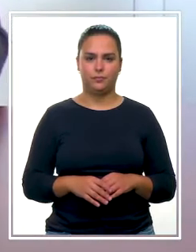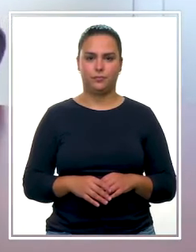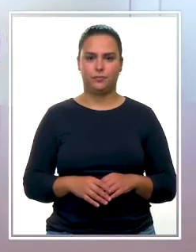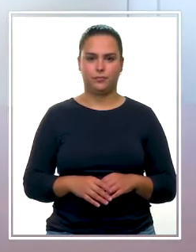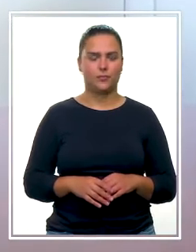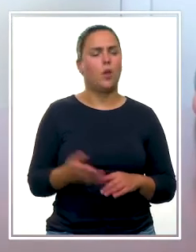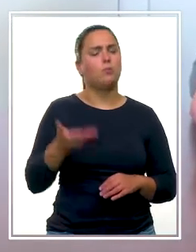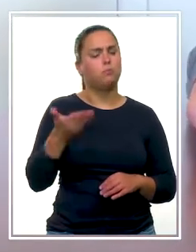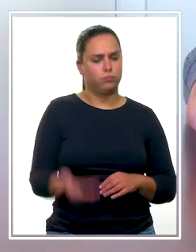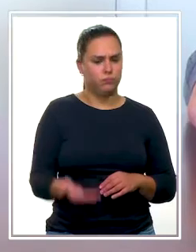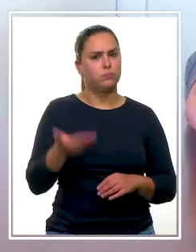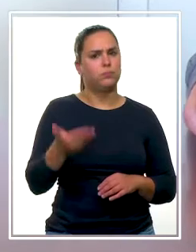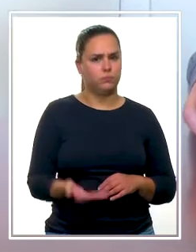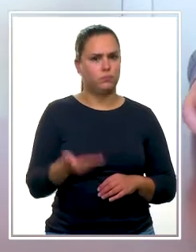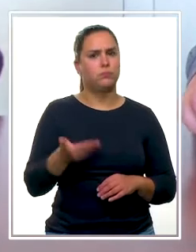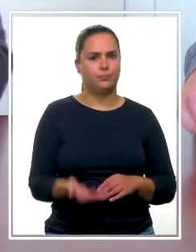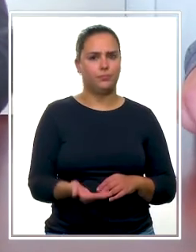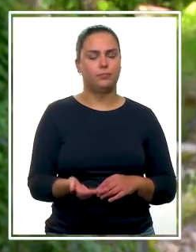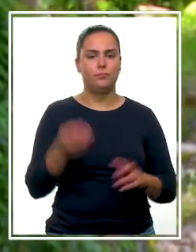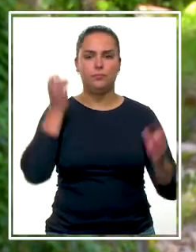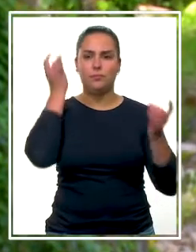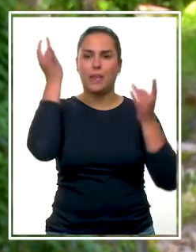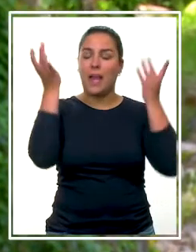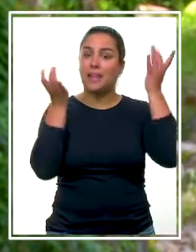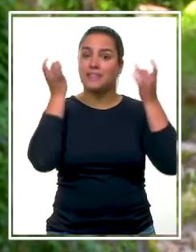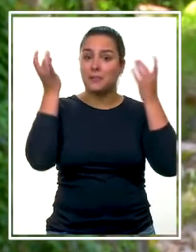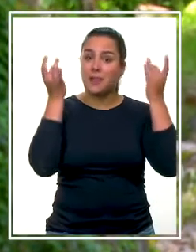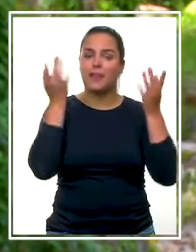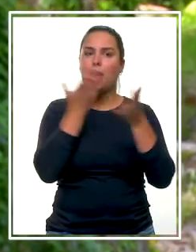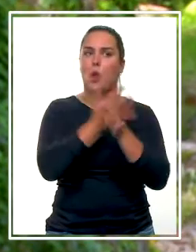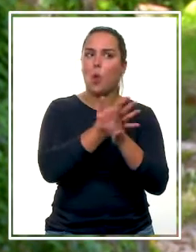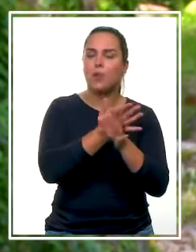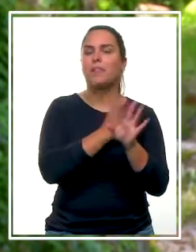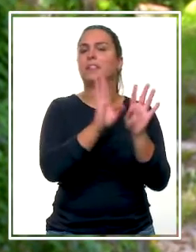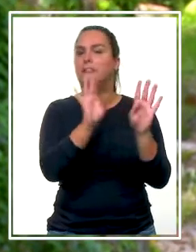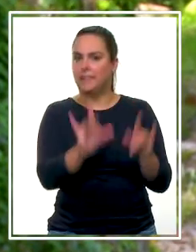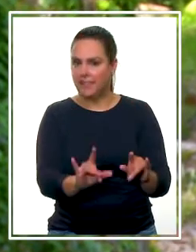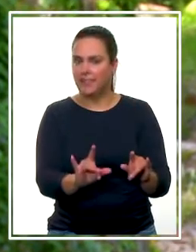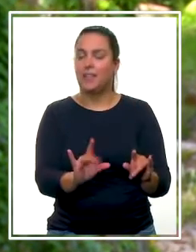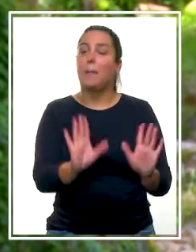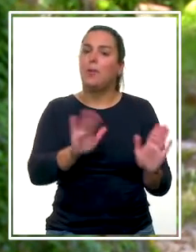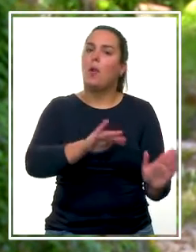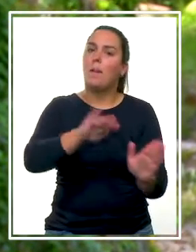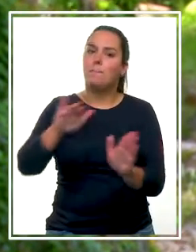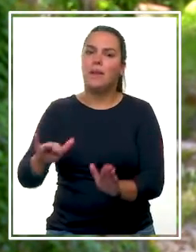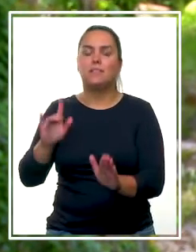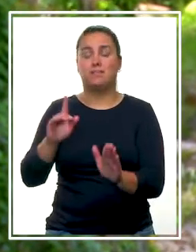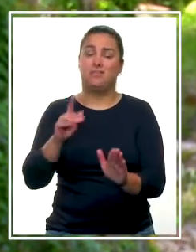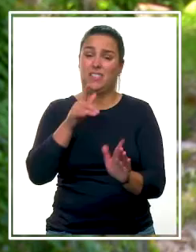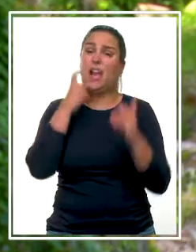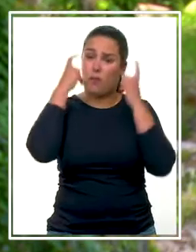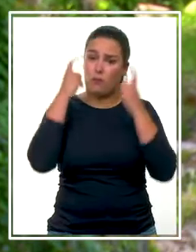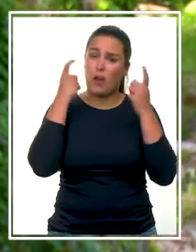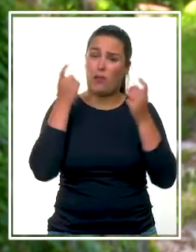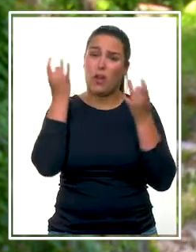Es muy importante que, aparte de que las actividades sean lúdicas, requieran cierto esfuerzo